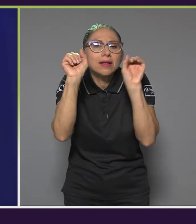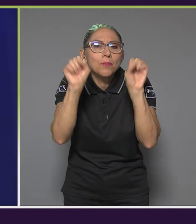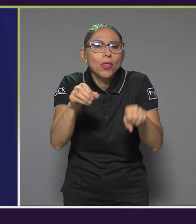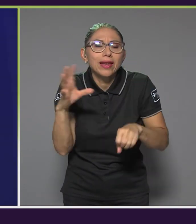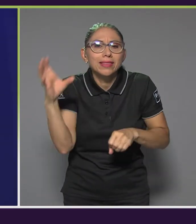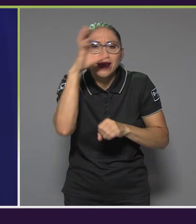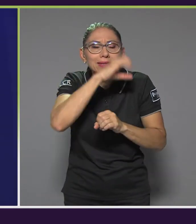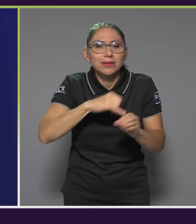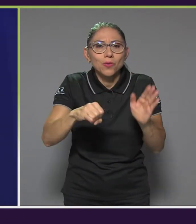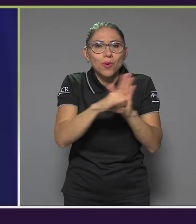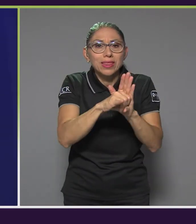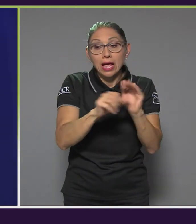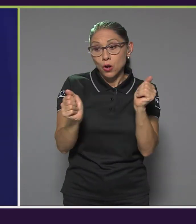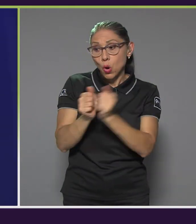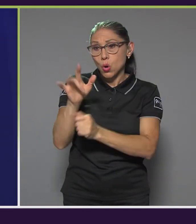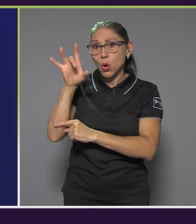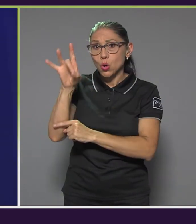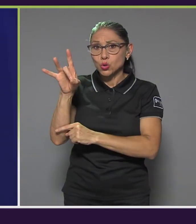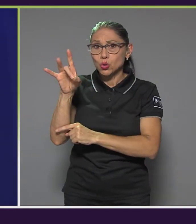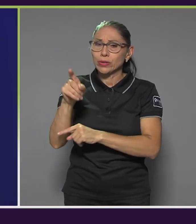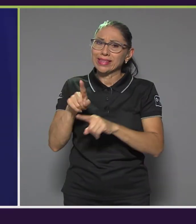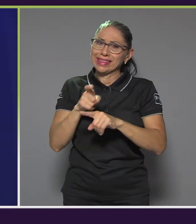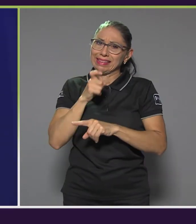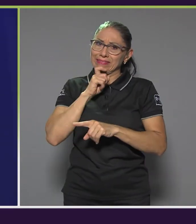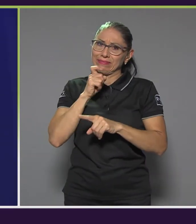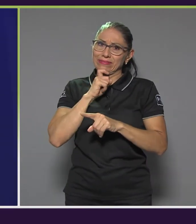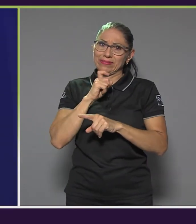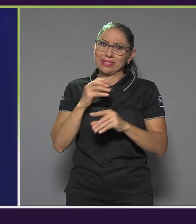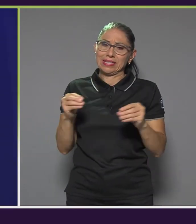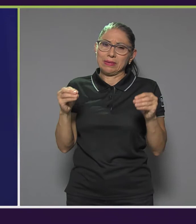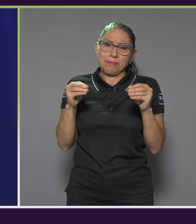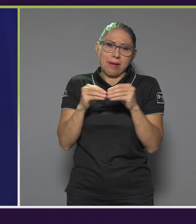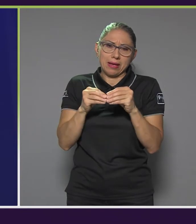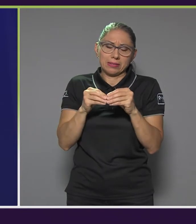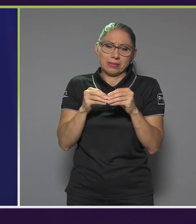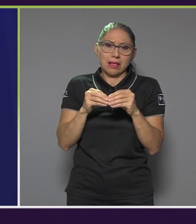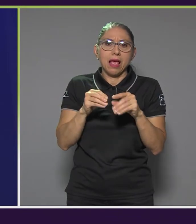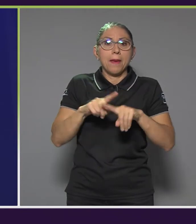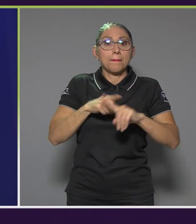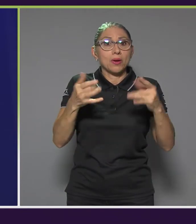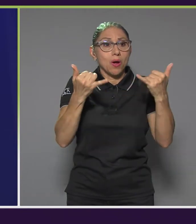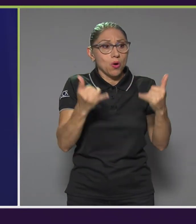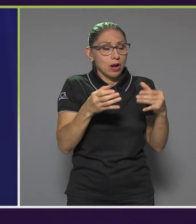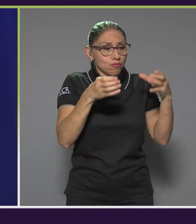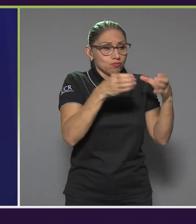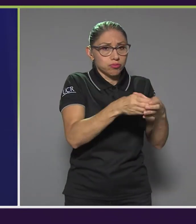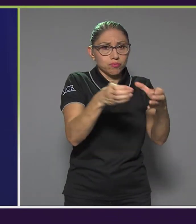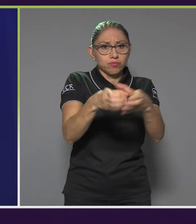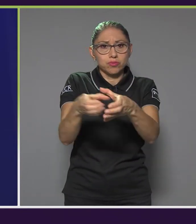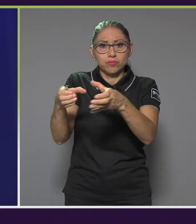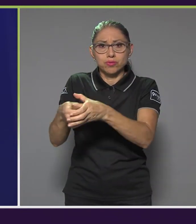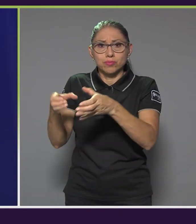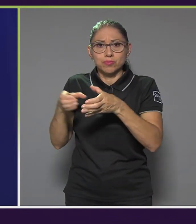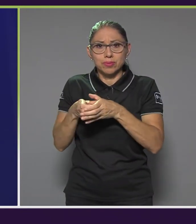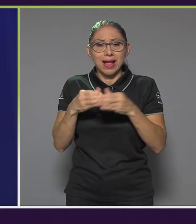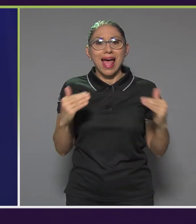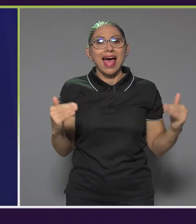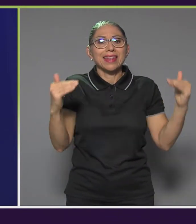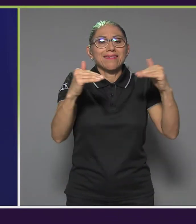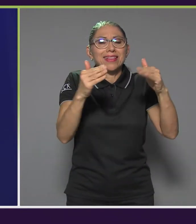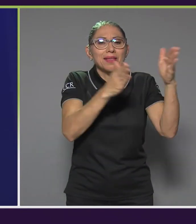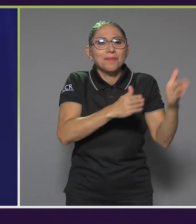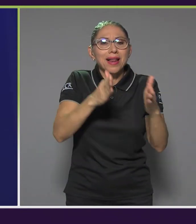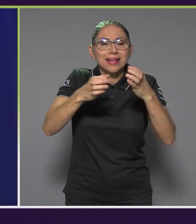ocho diferentes áreas de acción desagrupadas. A nivel de los planes estratégicos de trabajo, a nivel de la